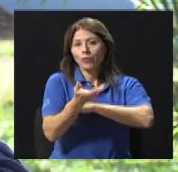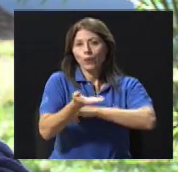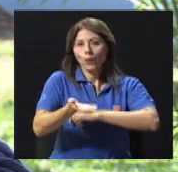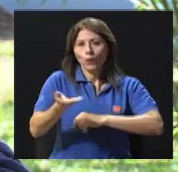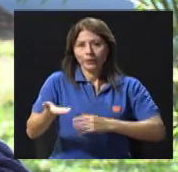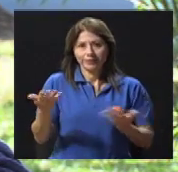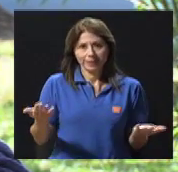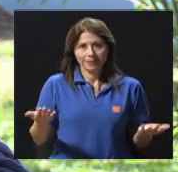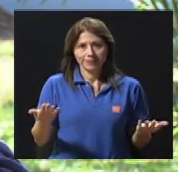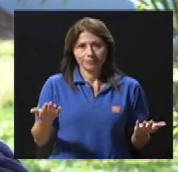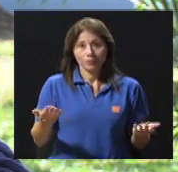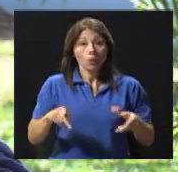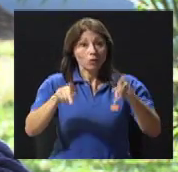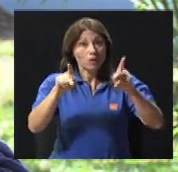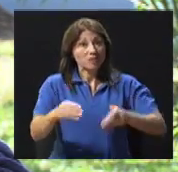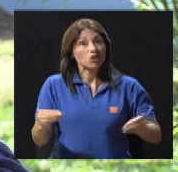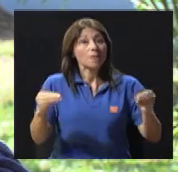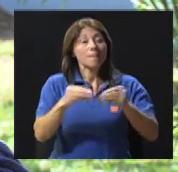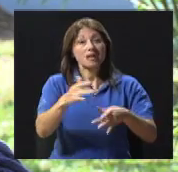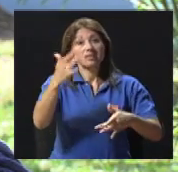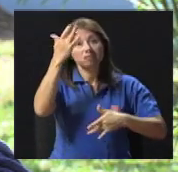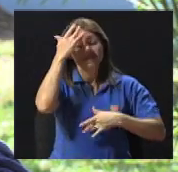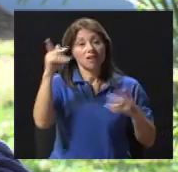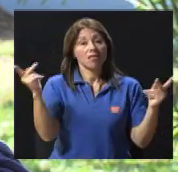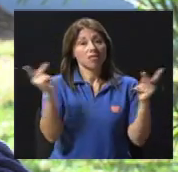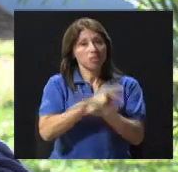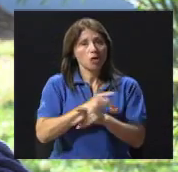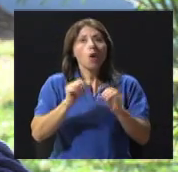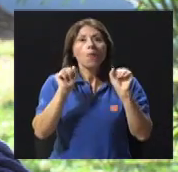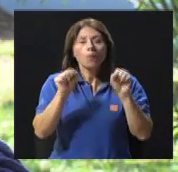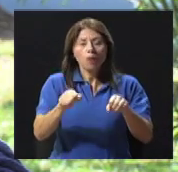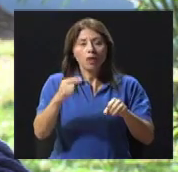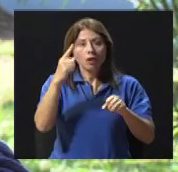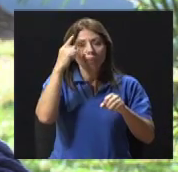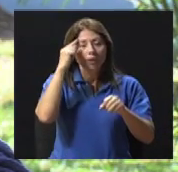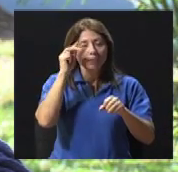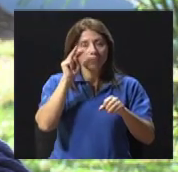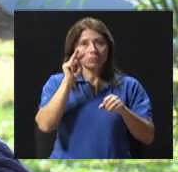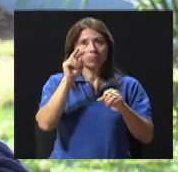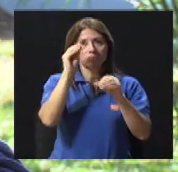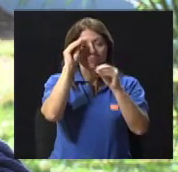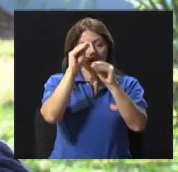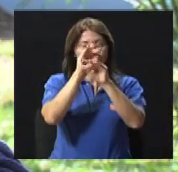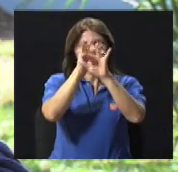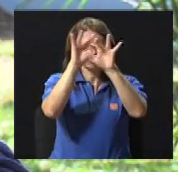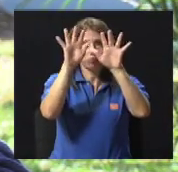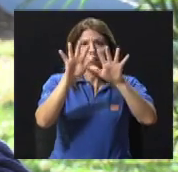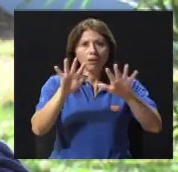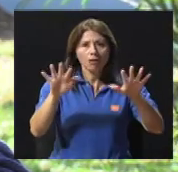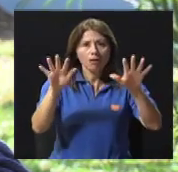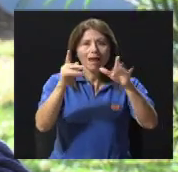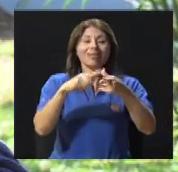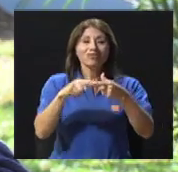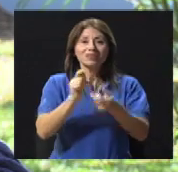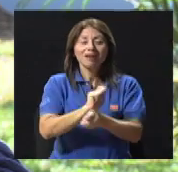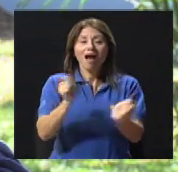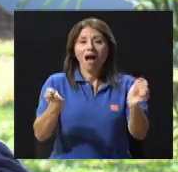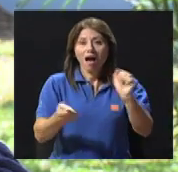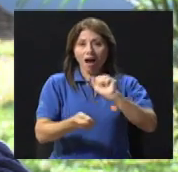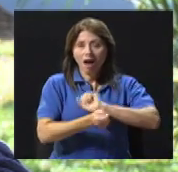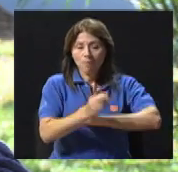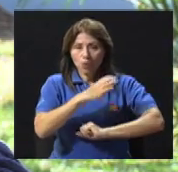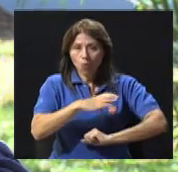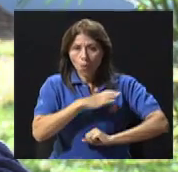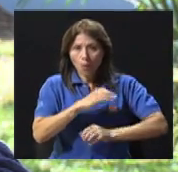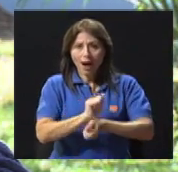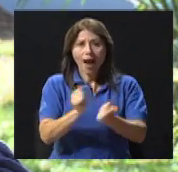más avanzadas pueden haber delirios, pueden haber alucinaciones. Entonces el cambio de humor, de comportamiento, el cambio de